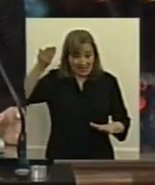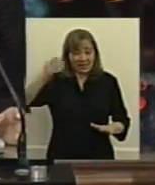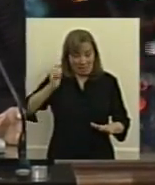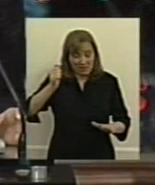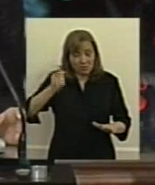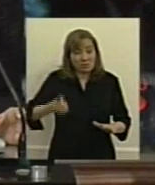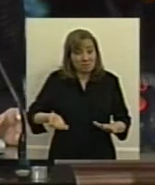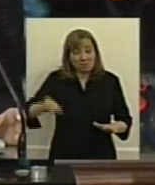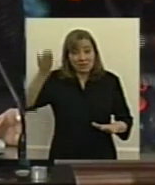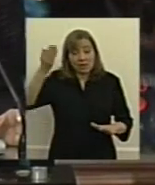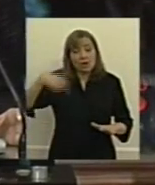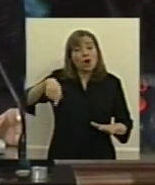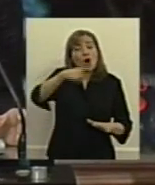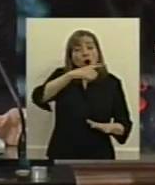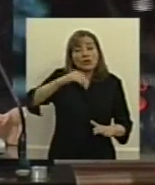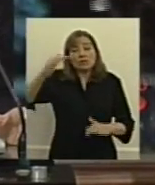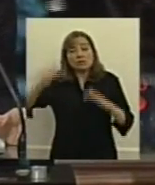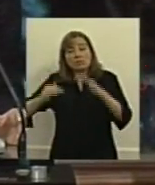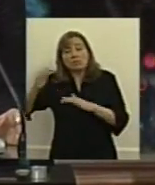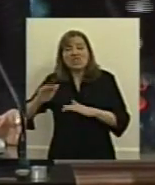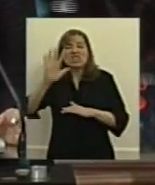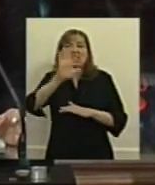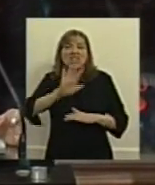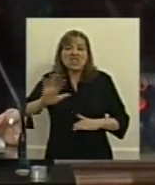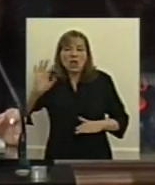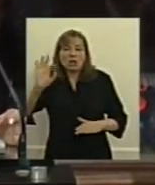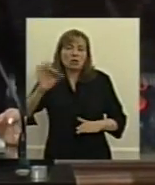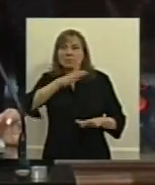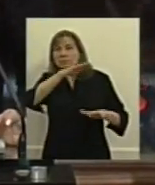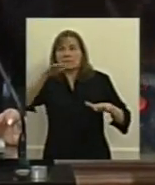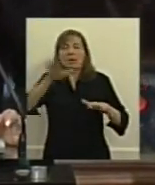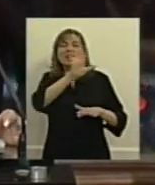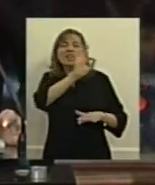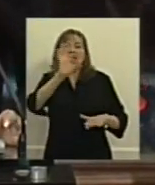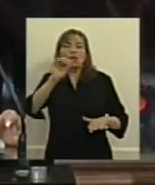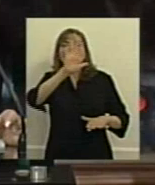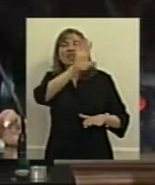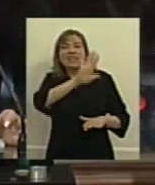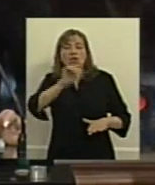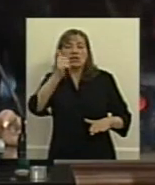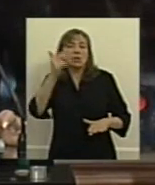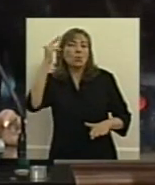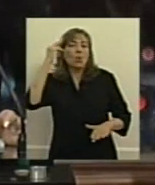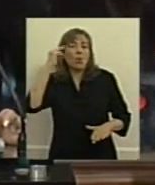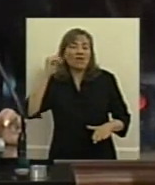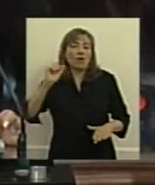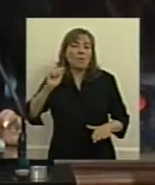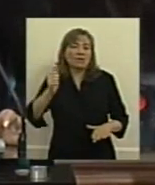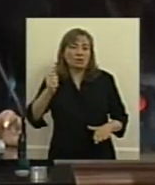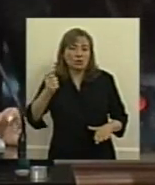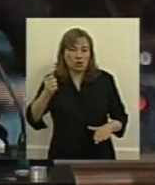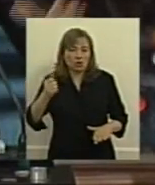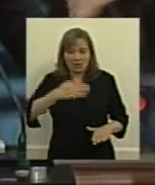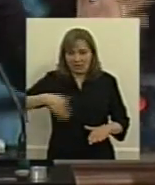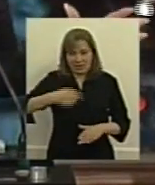tiene el aporte son 560 el promedio es 569 pesos de aportante en la